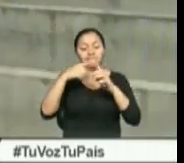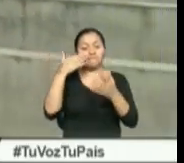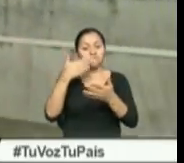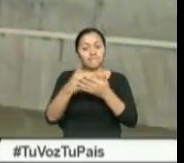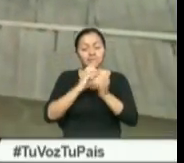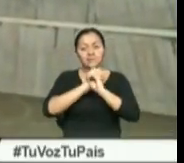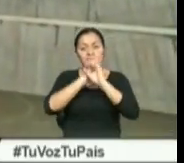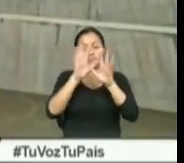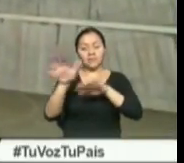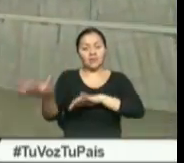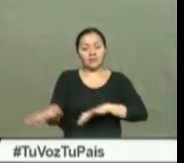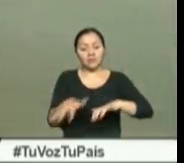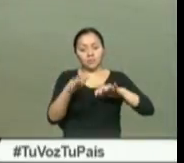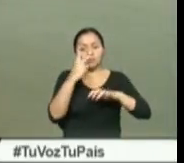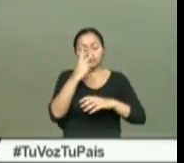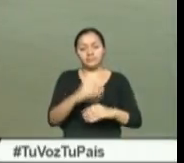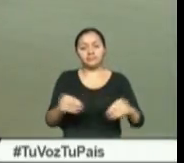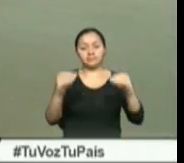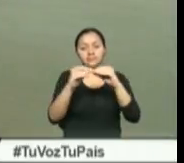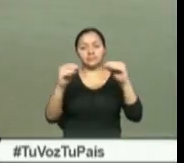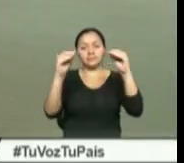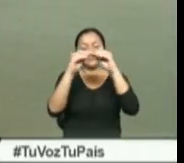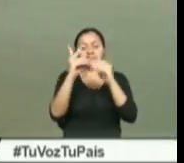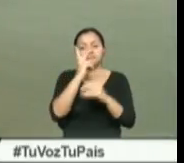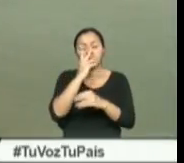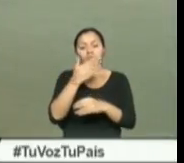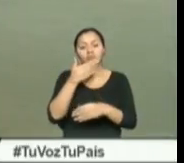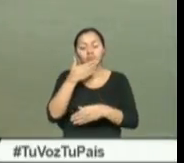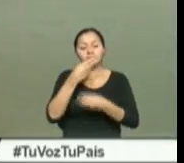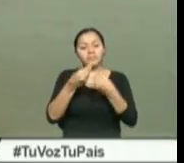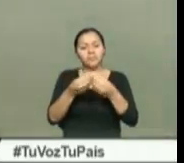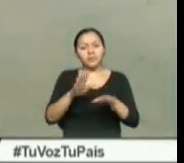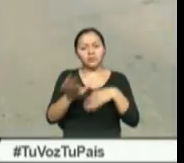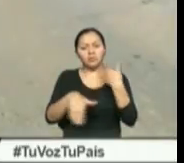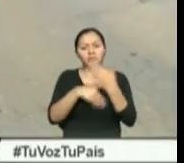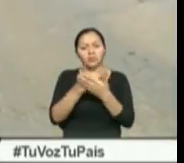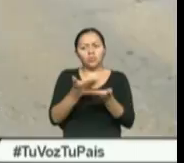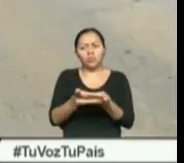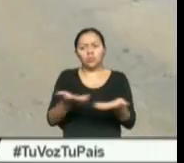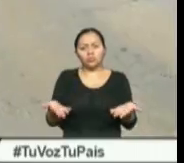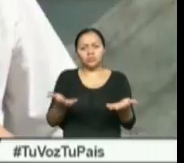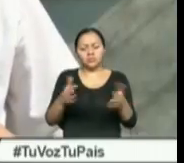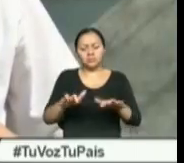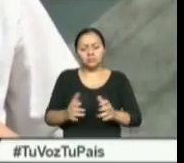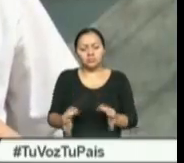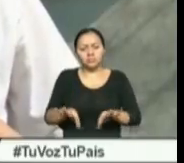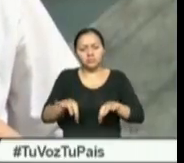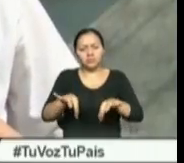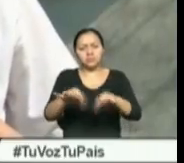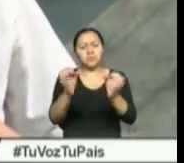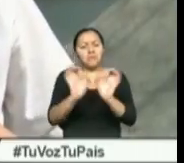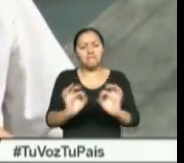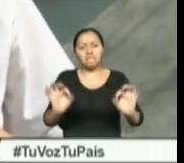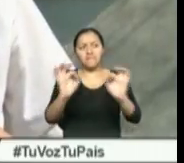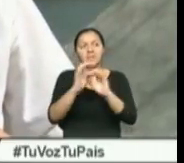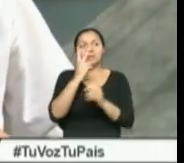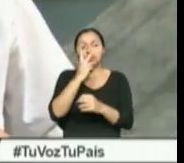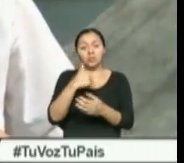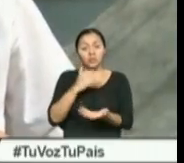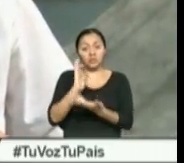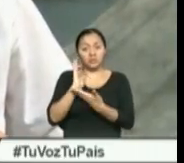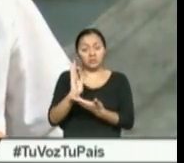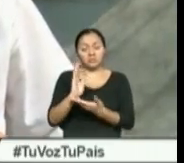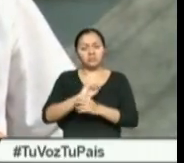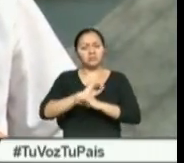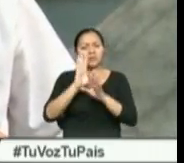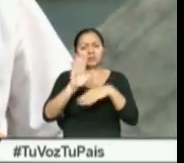agricultores, quienes alguna vez tuvieron que ver la pérdida de todos sus embríos. Yo también soy testigo de ver cómo se perdían, o sea, en